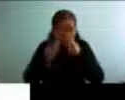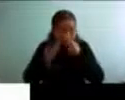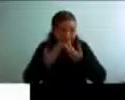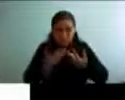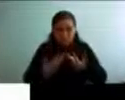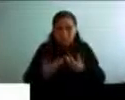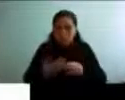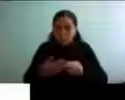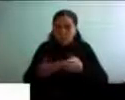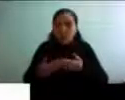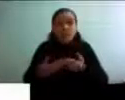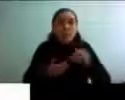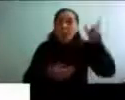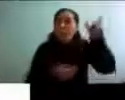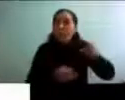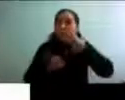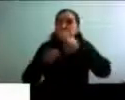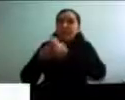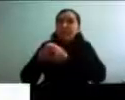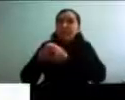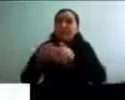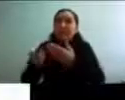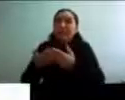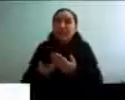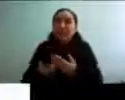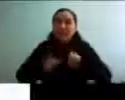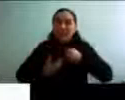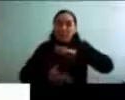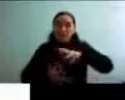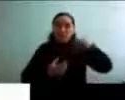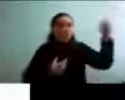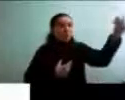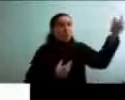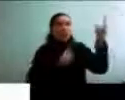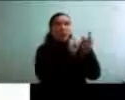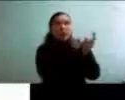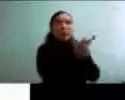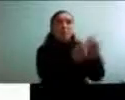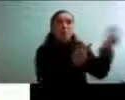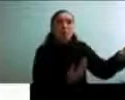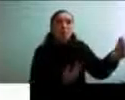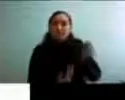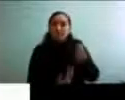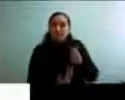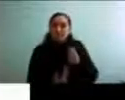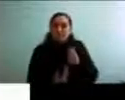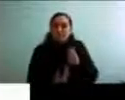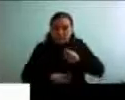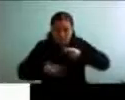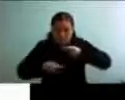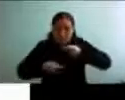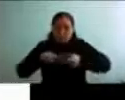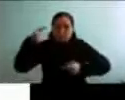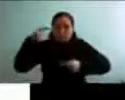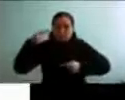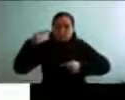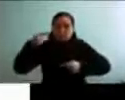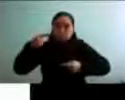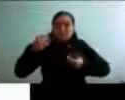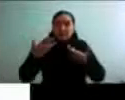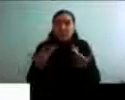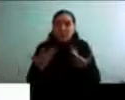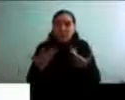tenía mi mundito armado y ahora ocurre este cambio y se me desarma un poco todo y tengo que darle